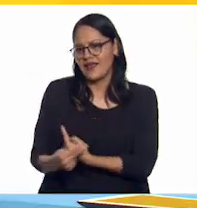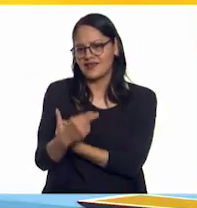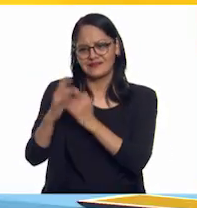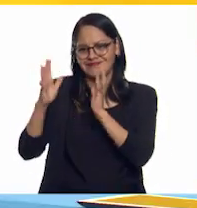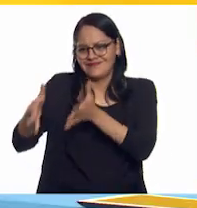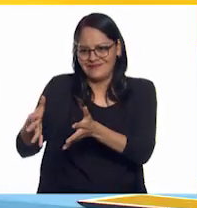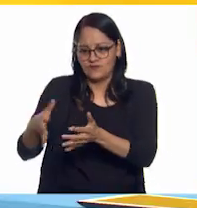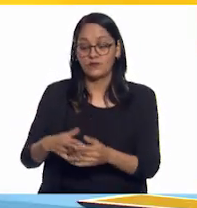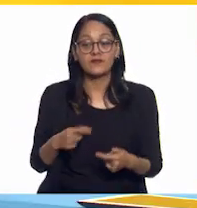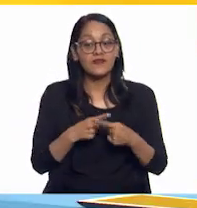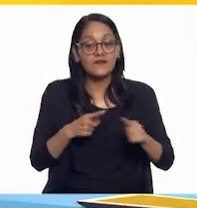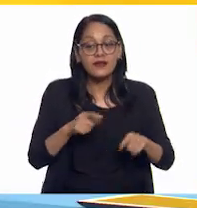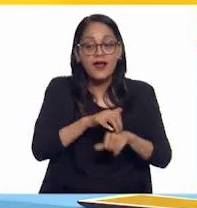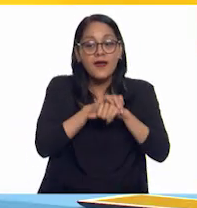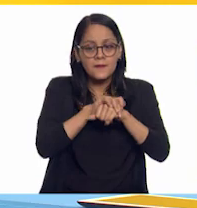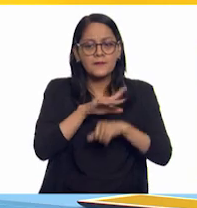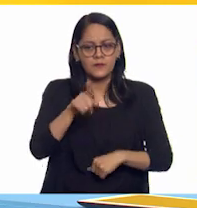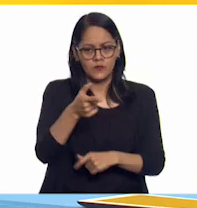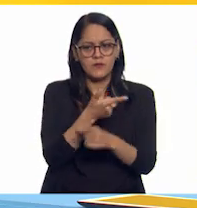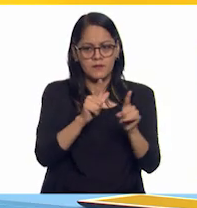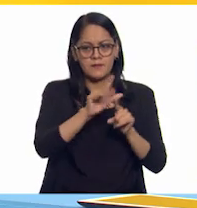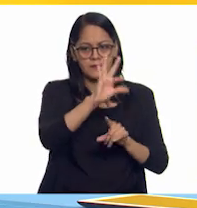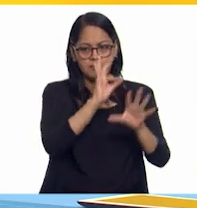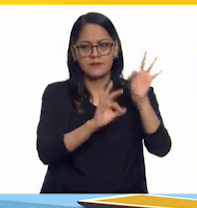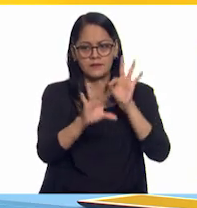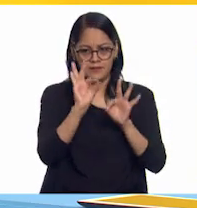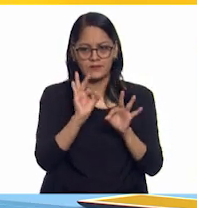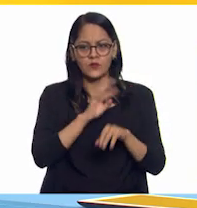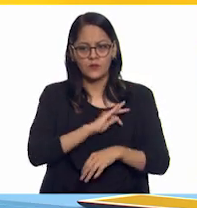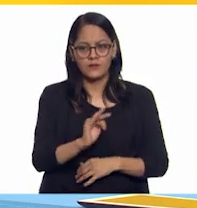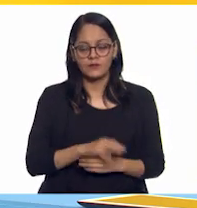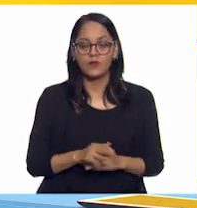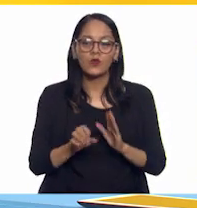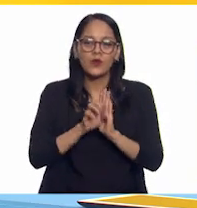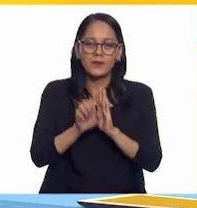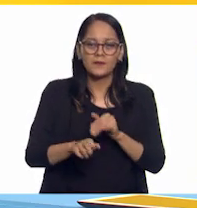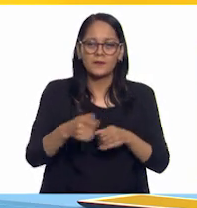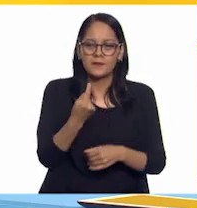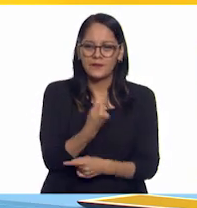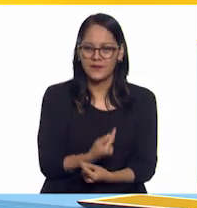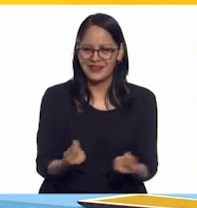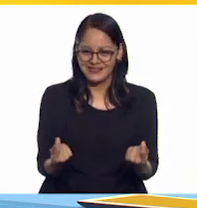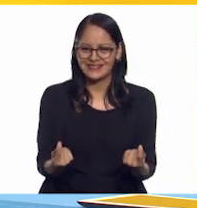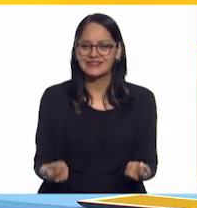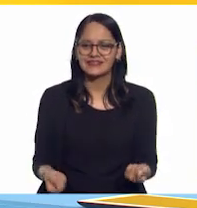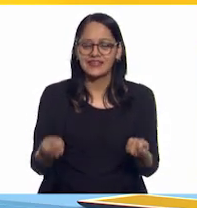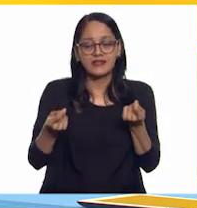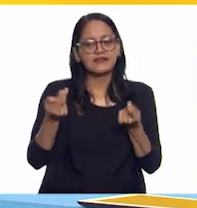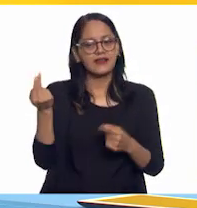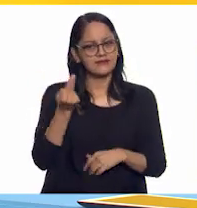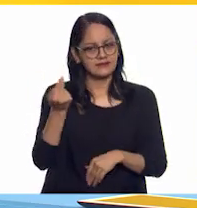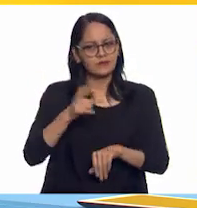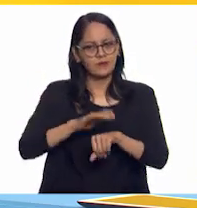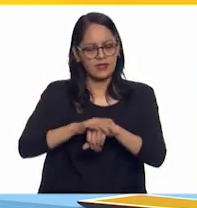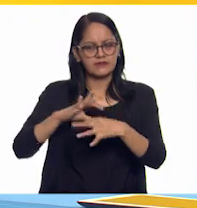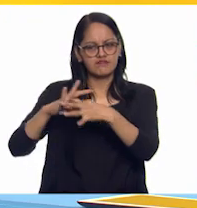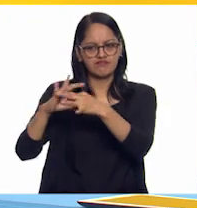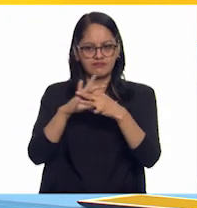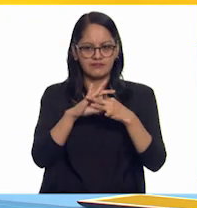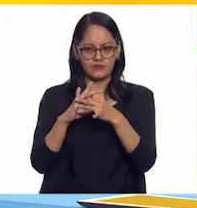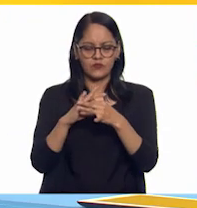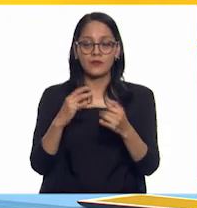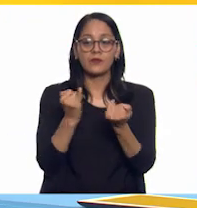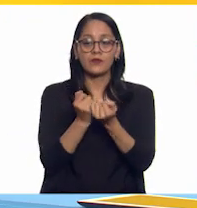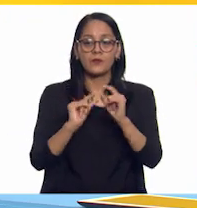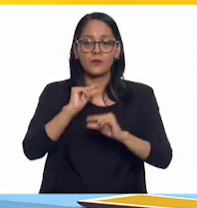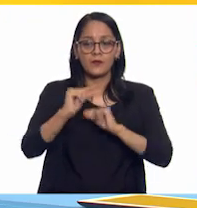Desde pequeños necesitamos relacionarnos, crear lazos o vínculos de afecto y eso nos ayuda a formar